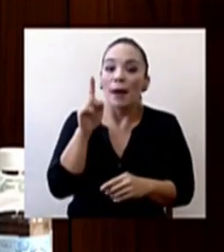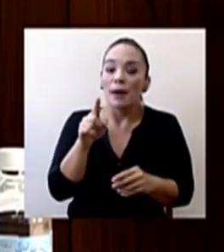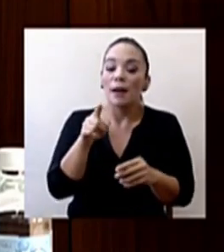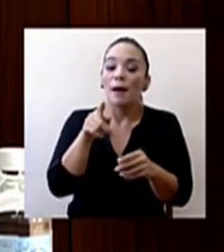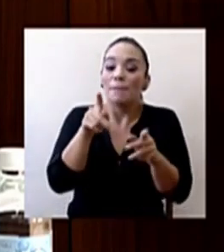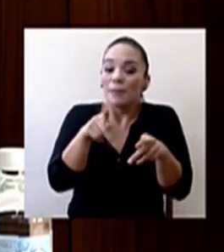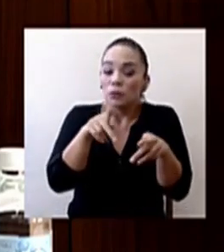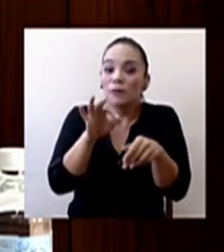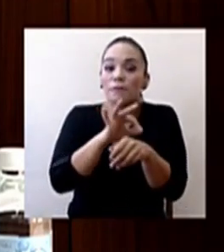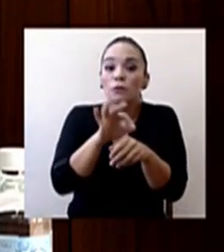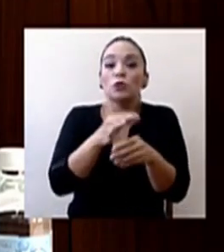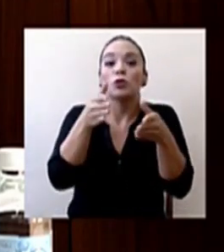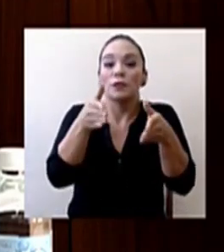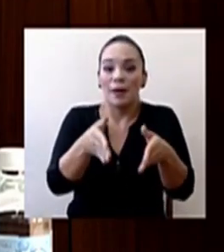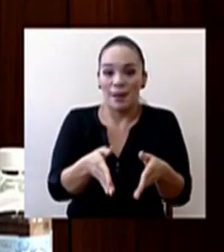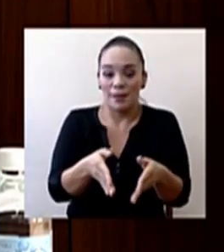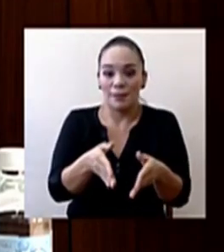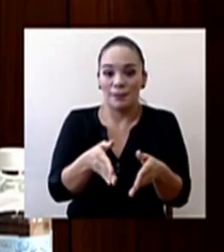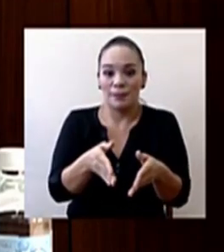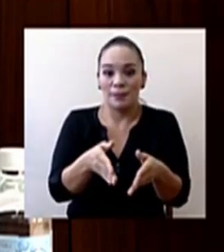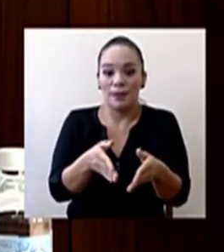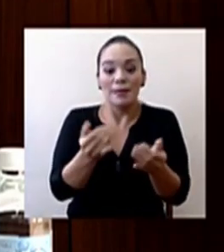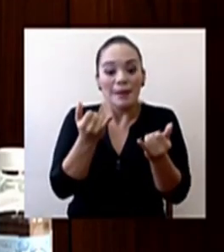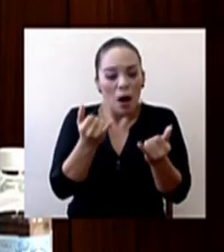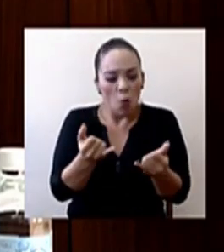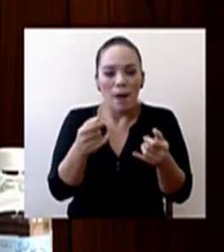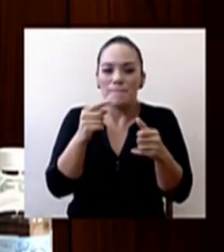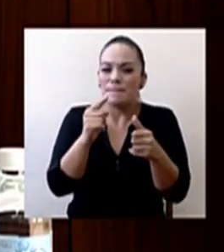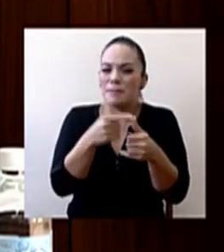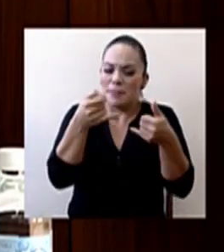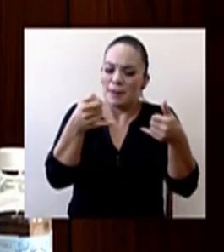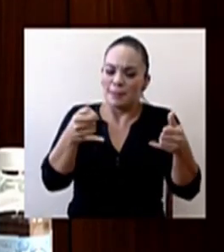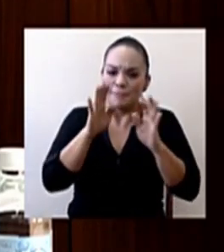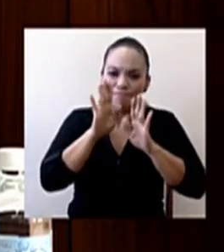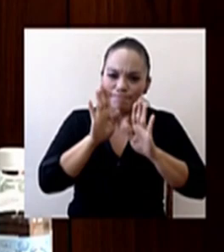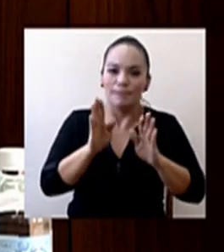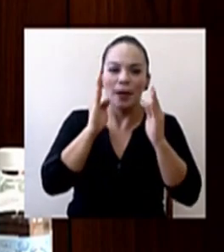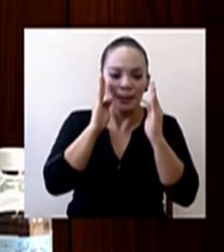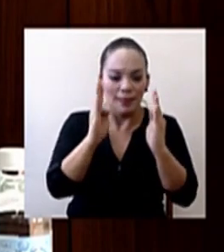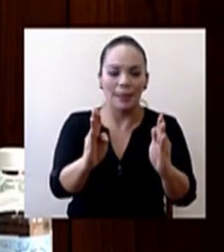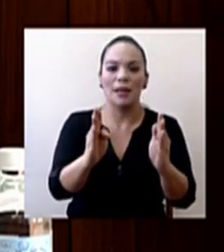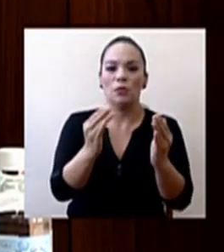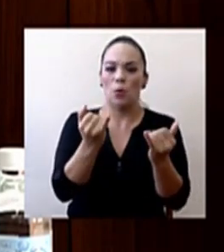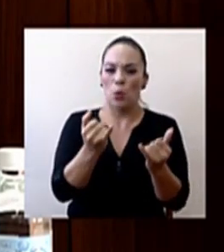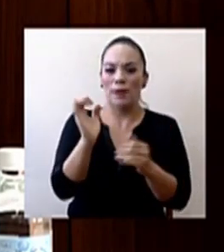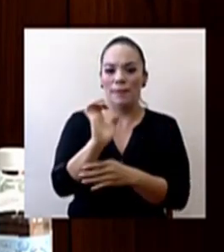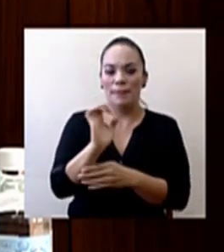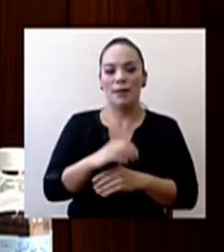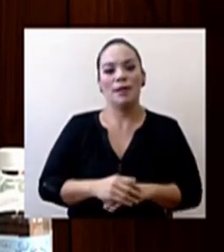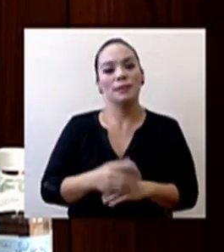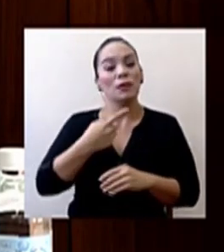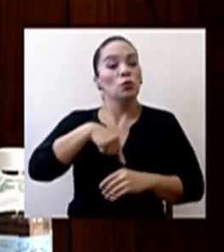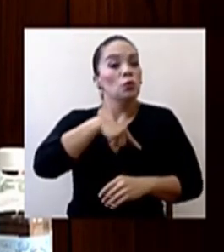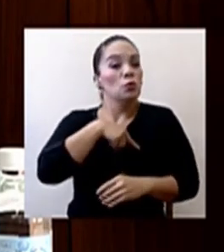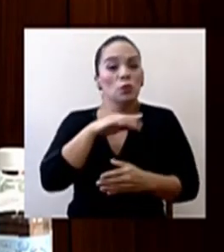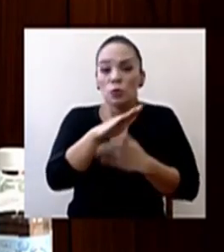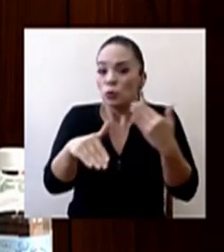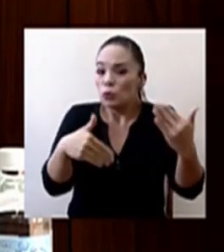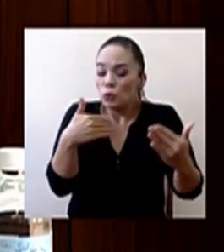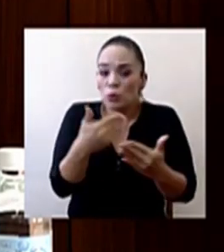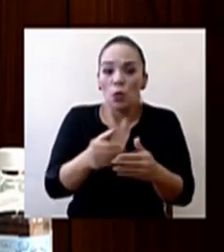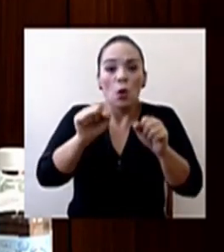los funcionarios de la Caja que están en la primera línea de atención ante esta pandemia. Nosotros estamos haciendo absolutamente